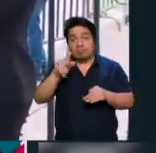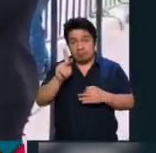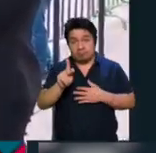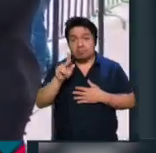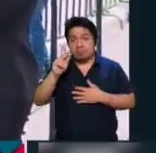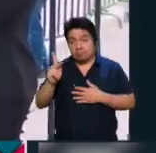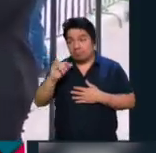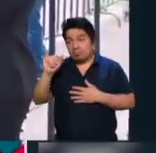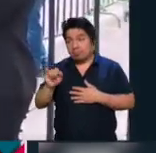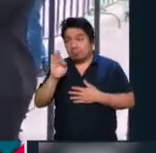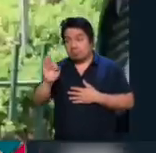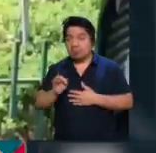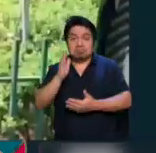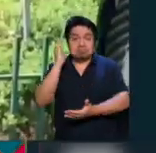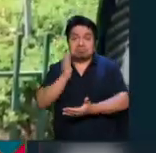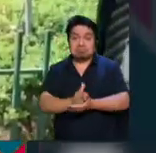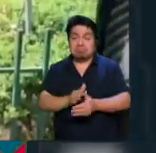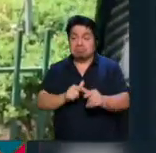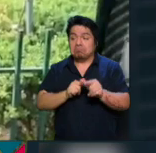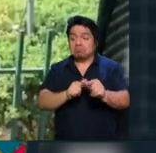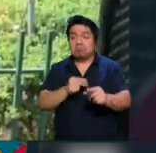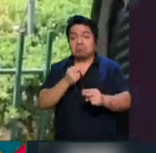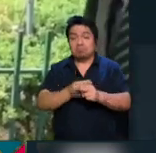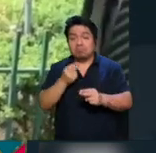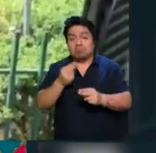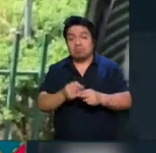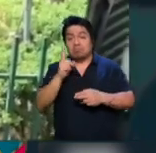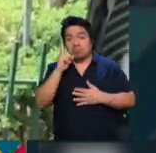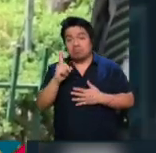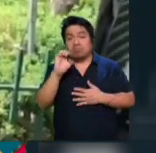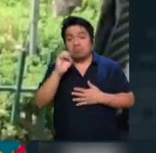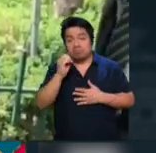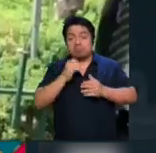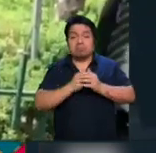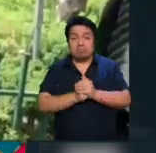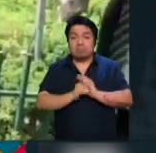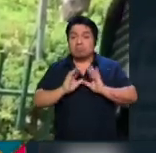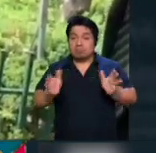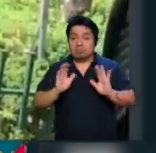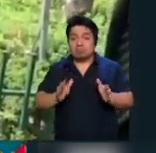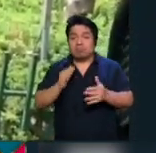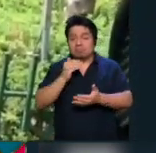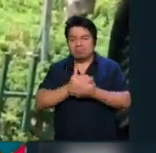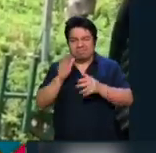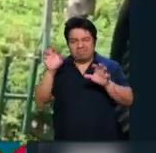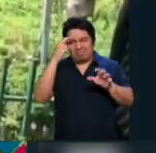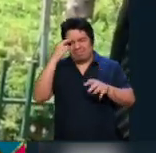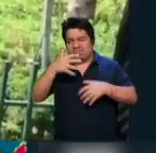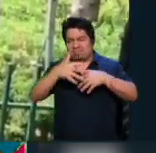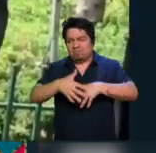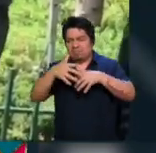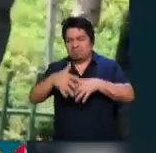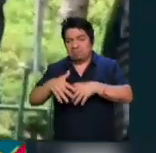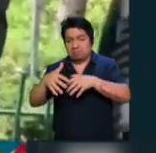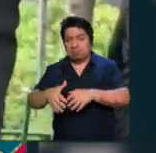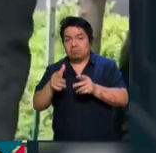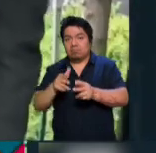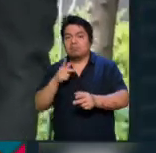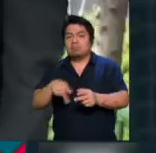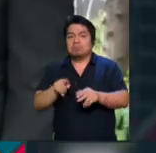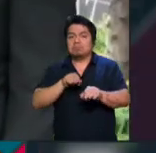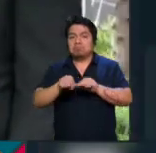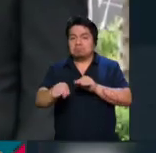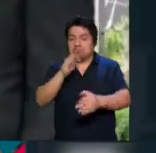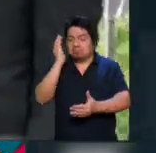Judicial seguirán en paro, por lo menos, hasta el 1 de octubre. Aunque ya levantaron el plantón que tenían en San Lázaro, mantendrán la suspensión de